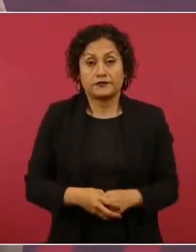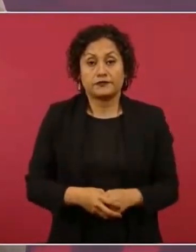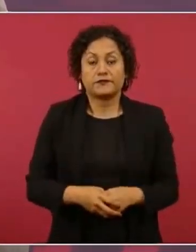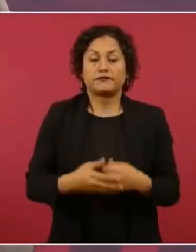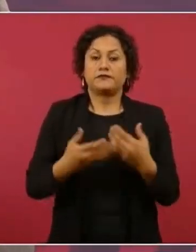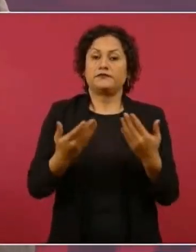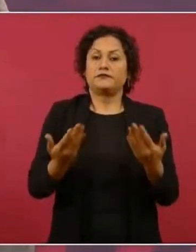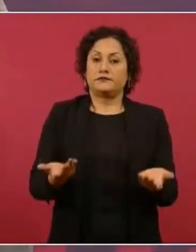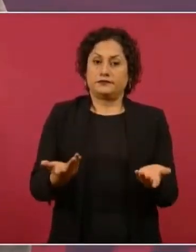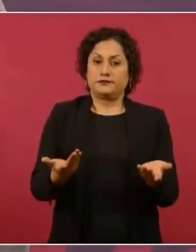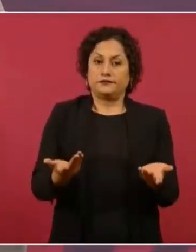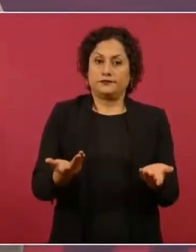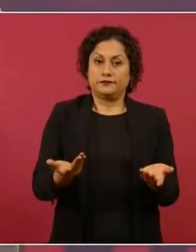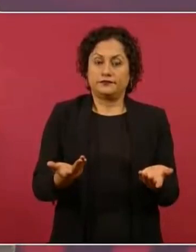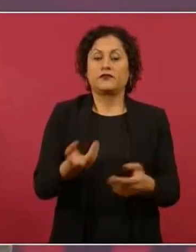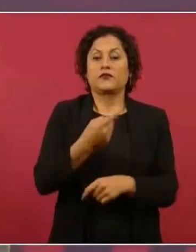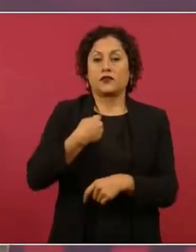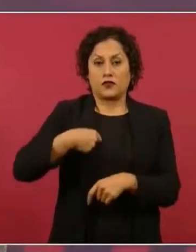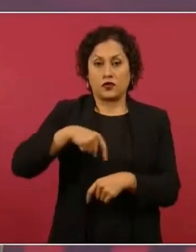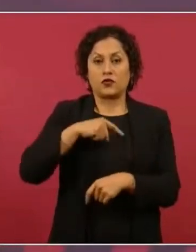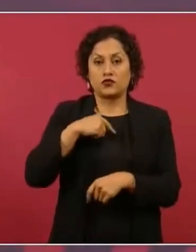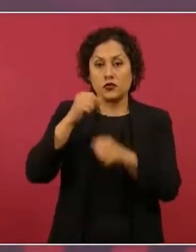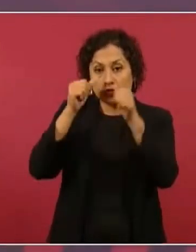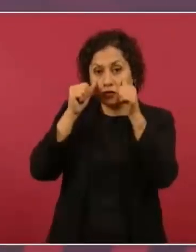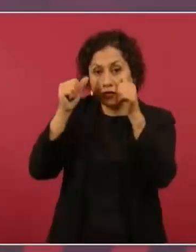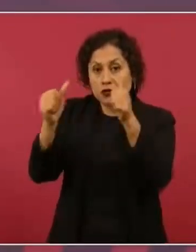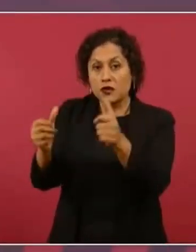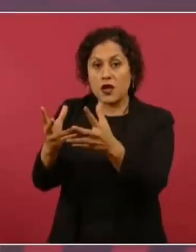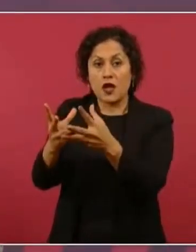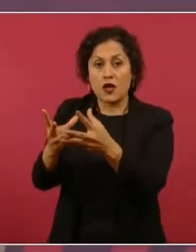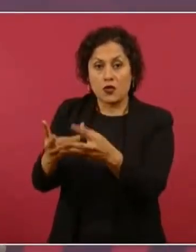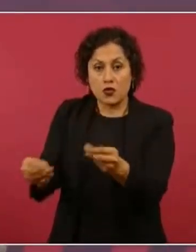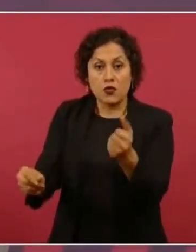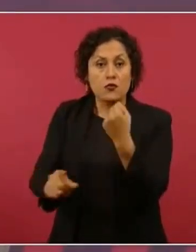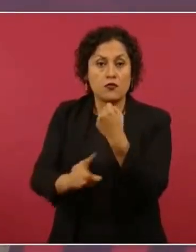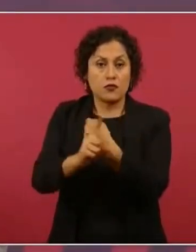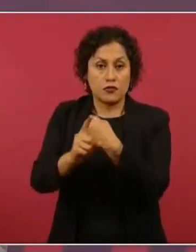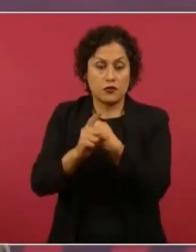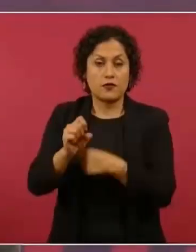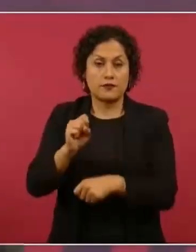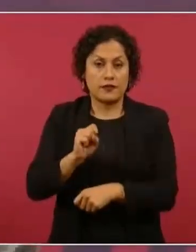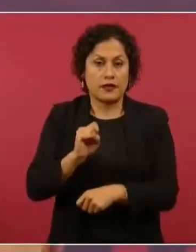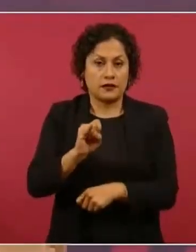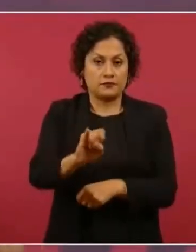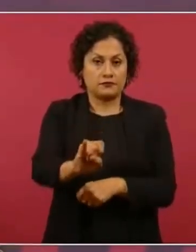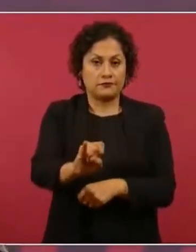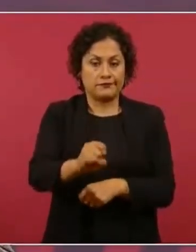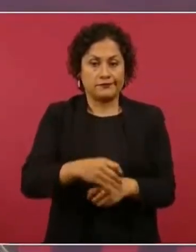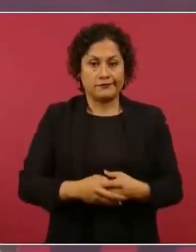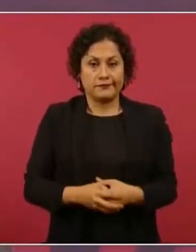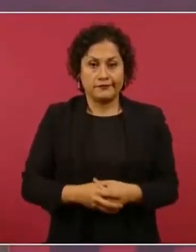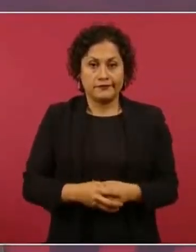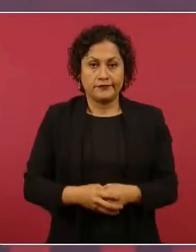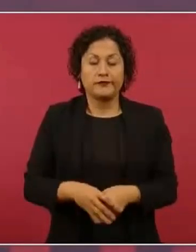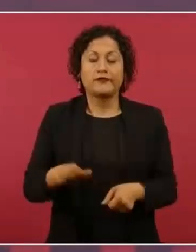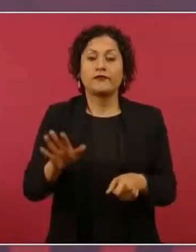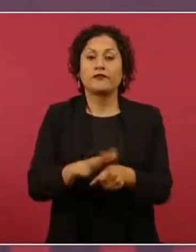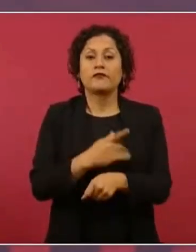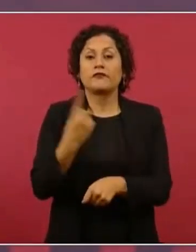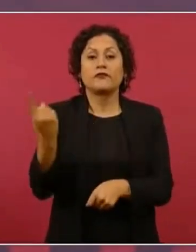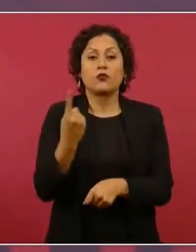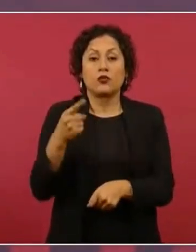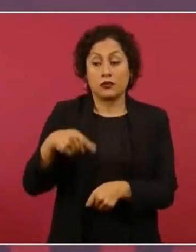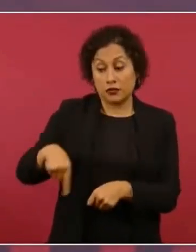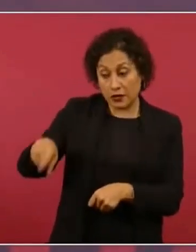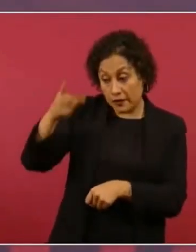Y lo vamos a resolver. Porque si no están dando